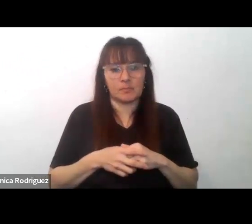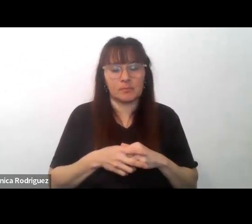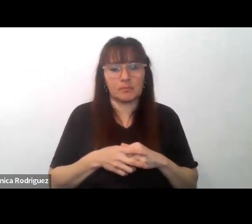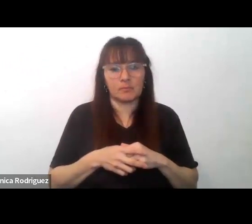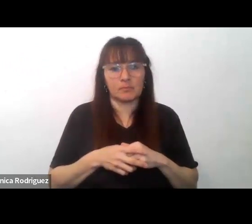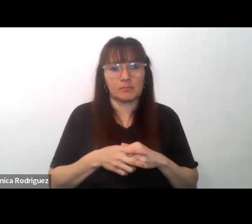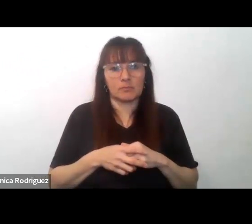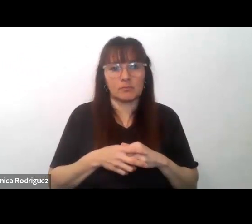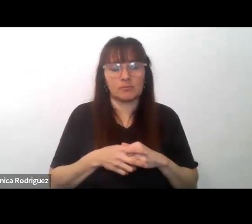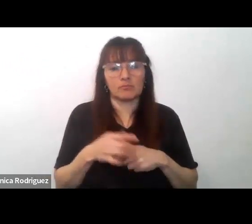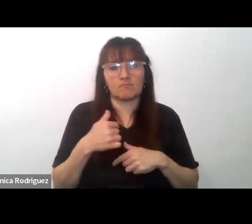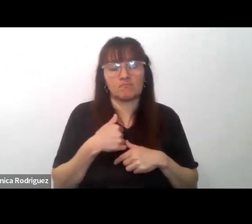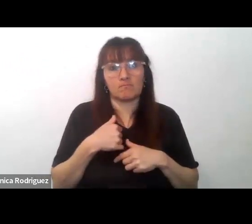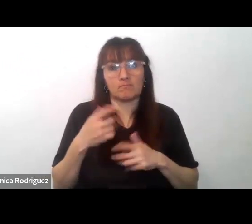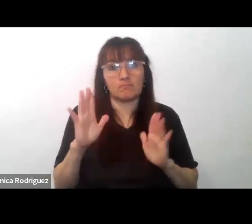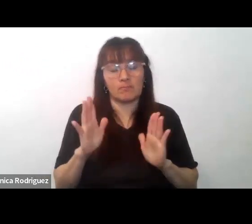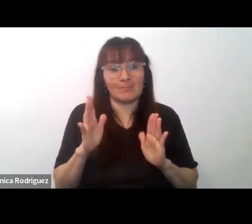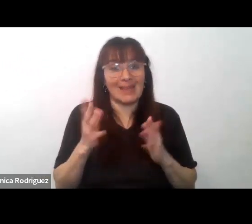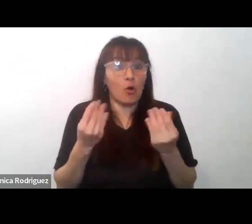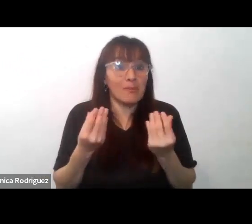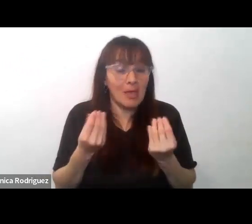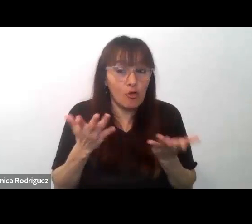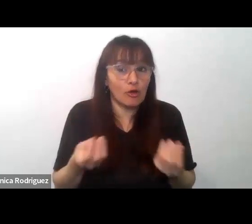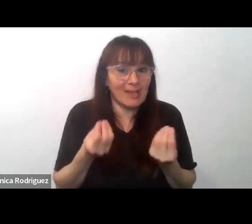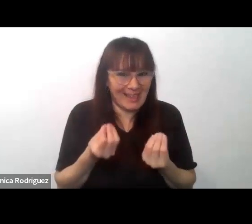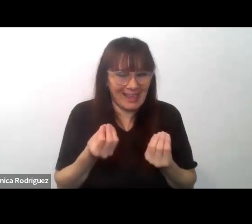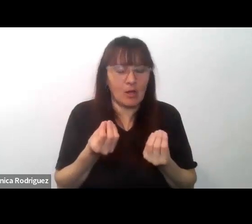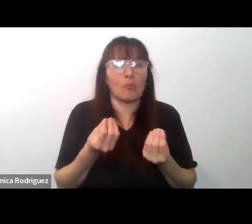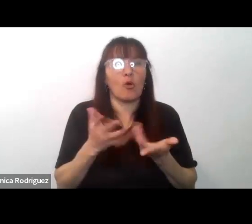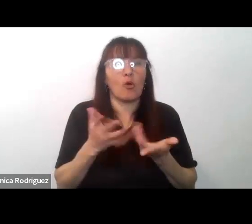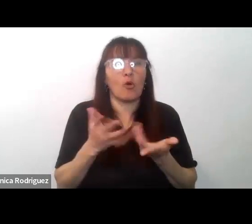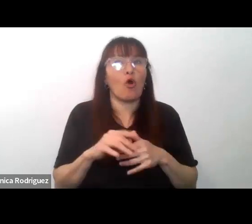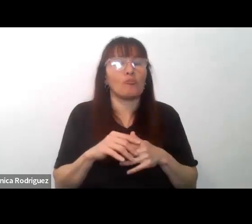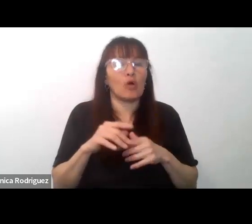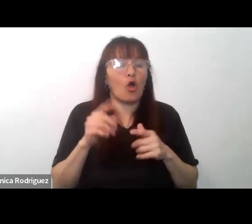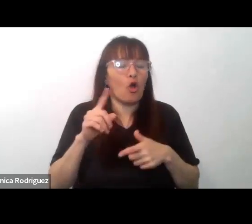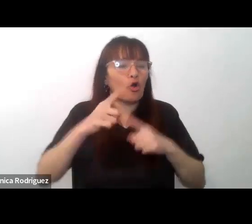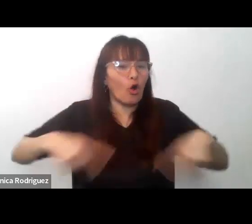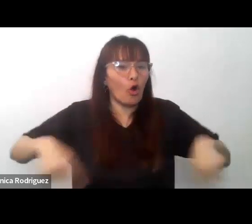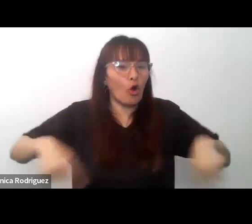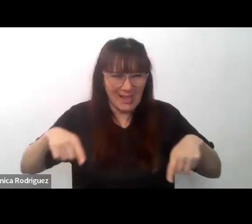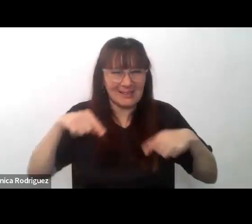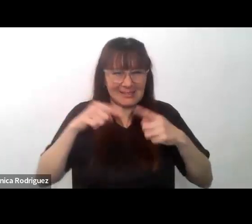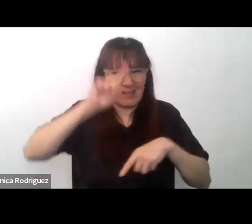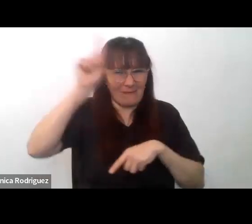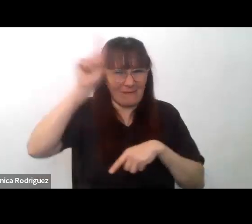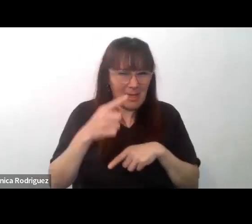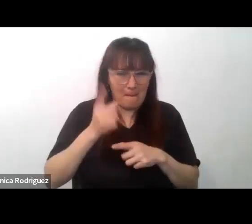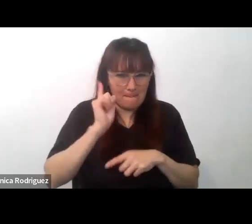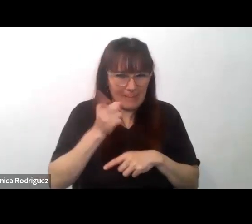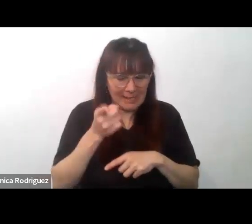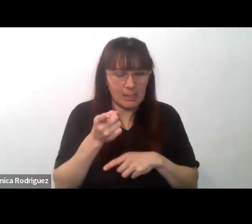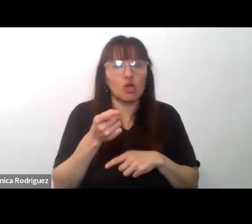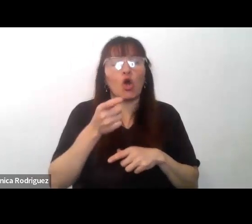temo los efectos nefastos de esta centralización donde hay estudiantes